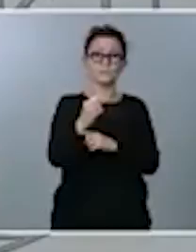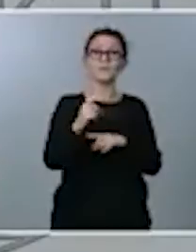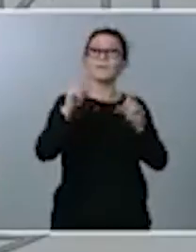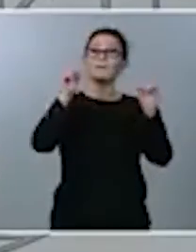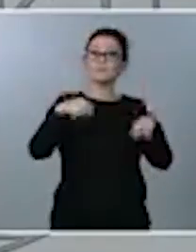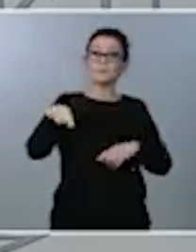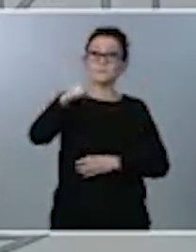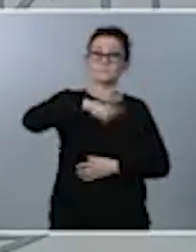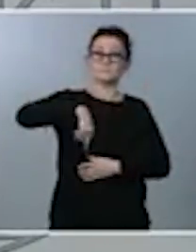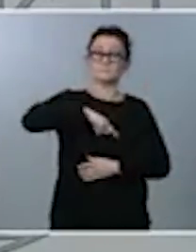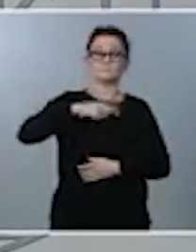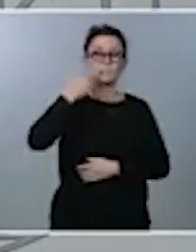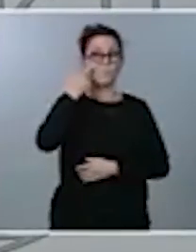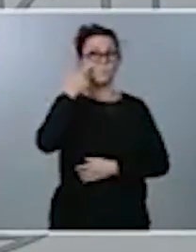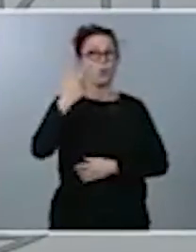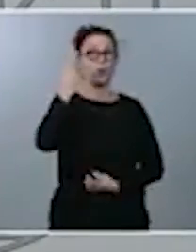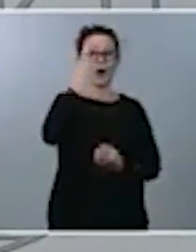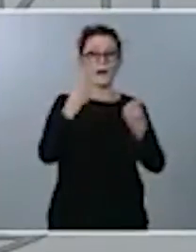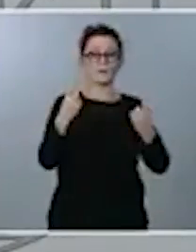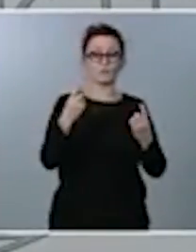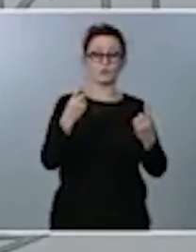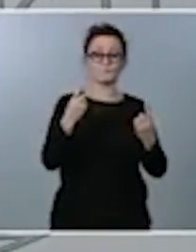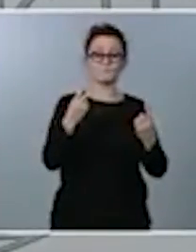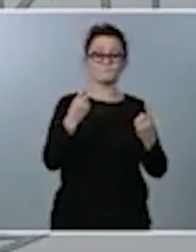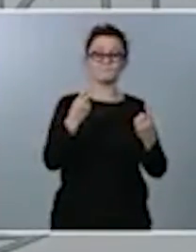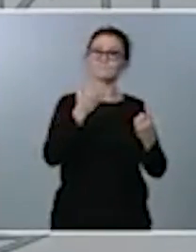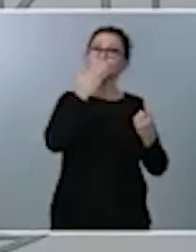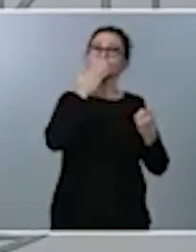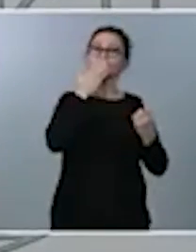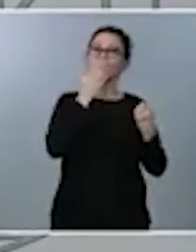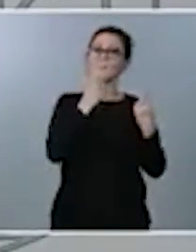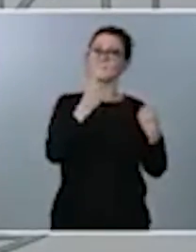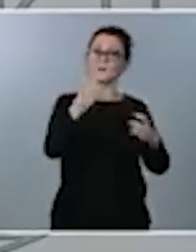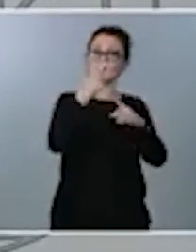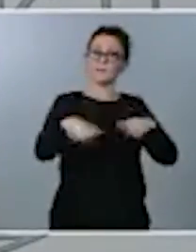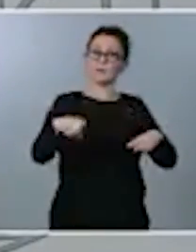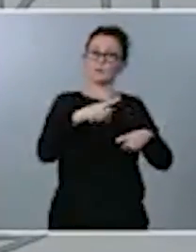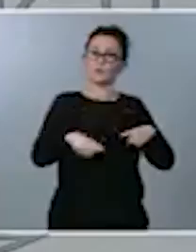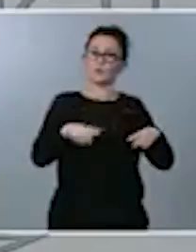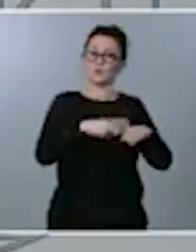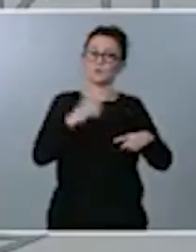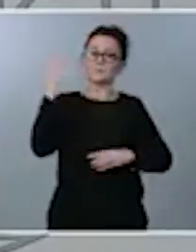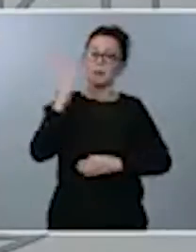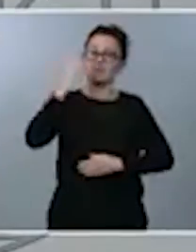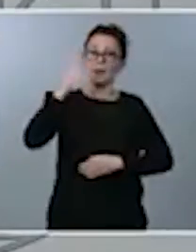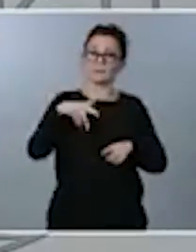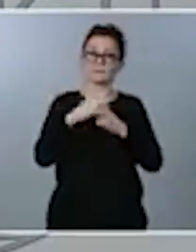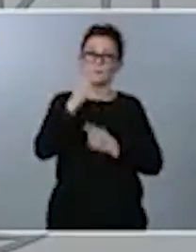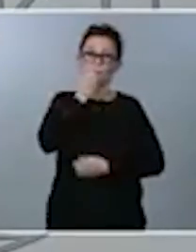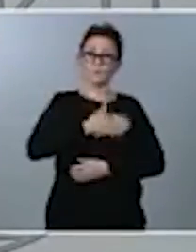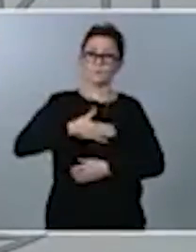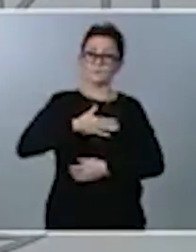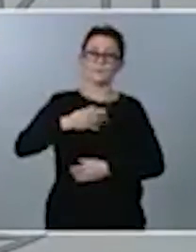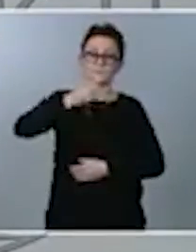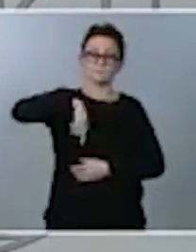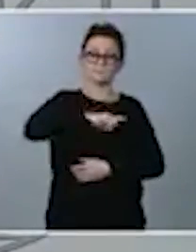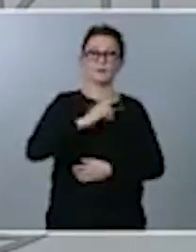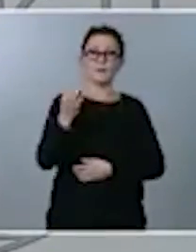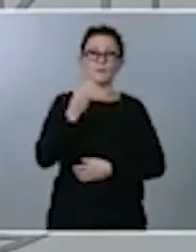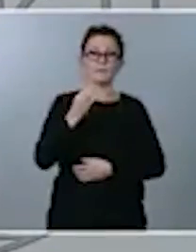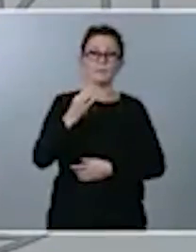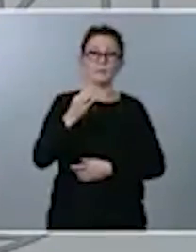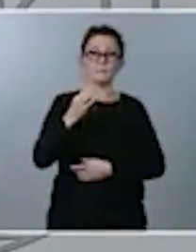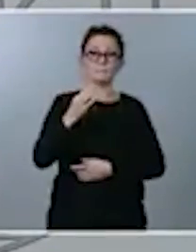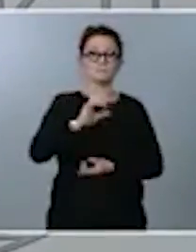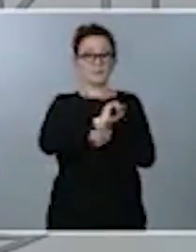algunas lagunas y algunas debilidades en relación con nuestro estado del bienestar que tenemos que corregir. De otro modo, España